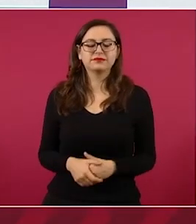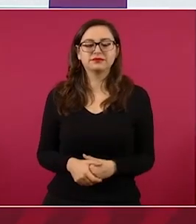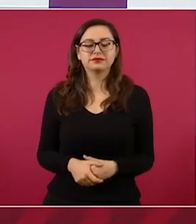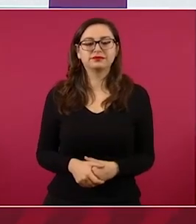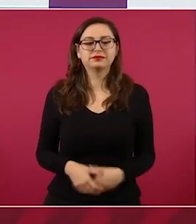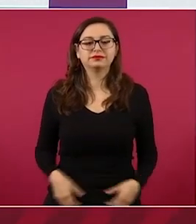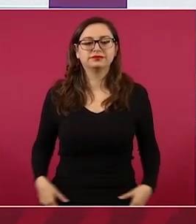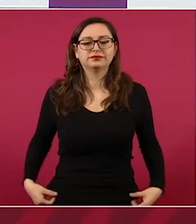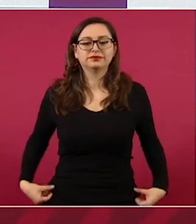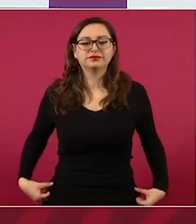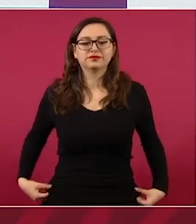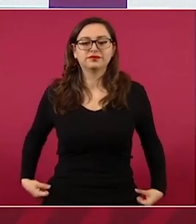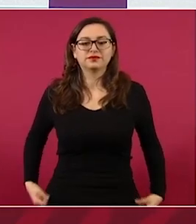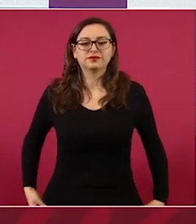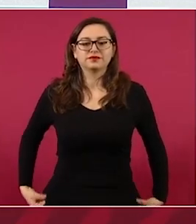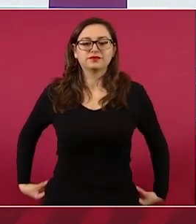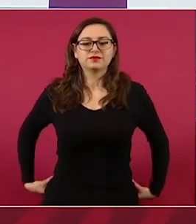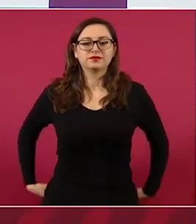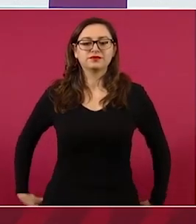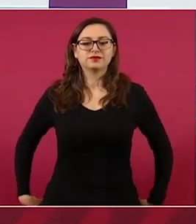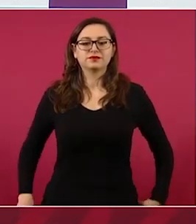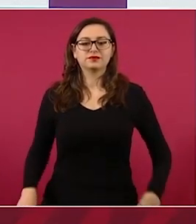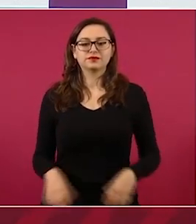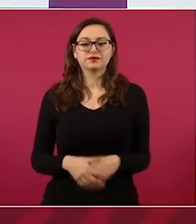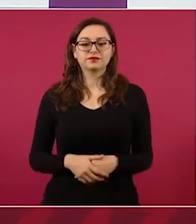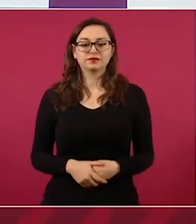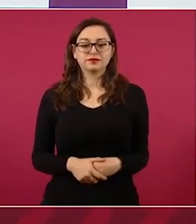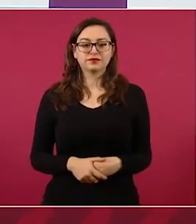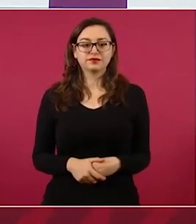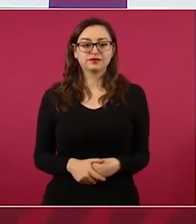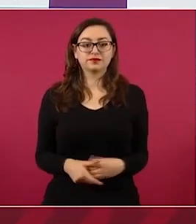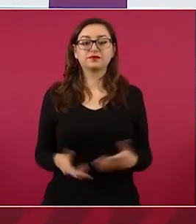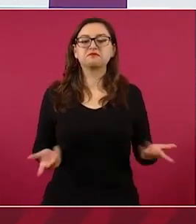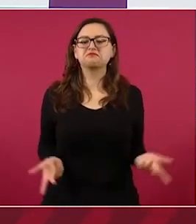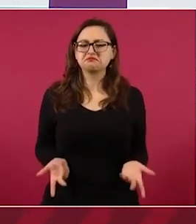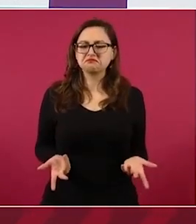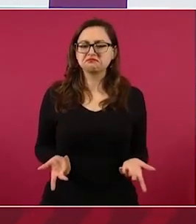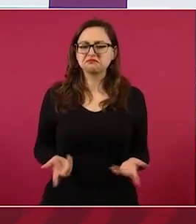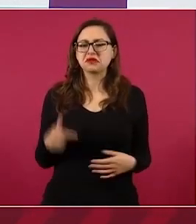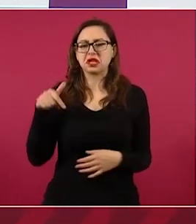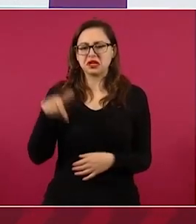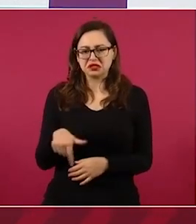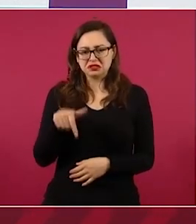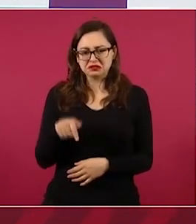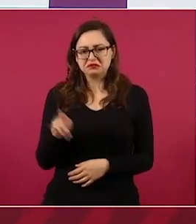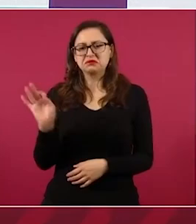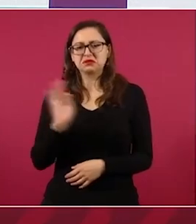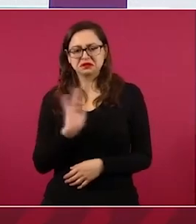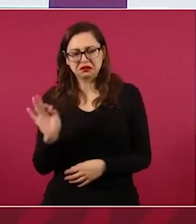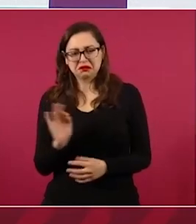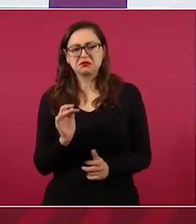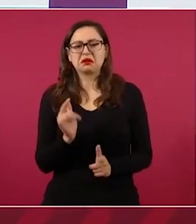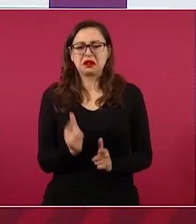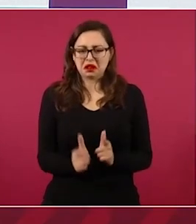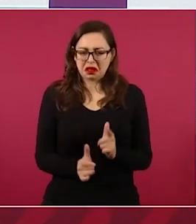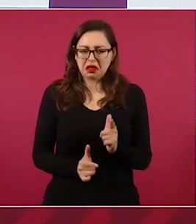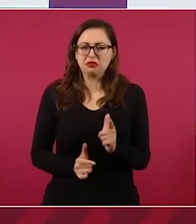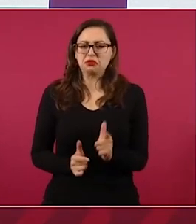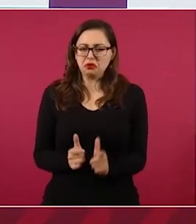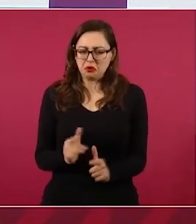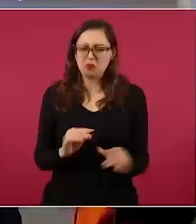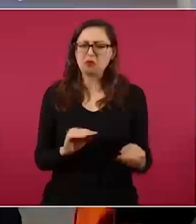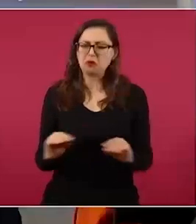Aunque en Palacio las cosas caminan despacio, se camina